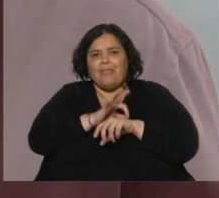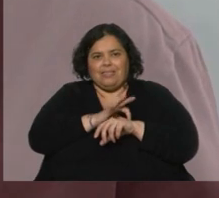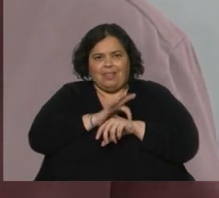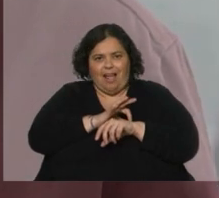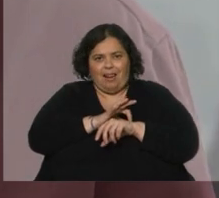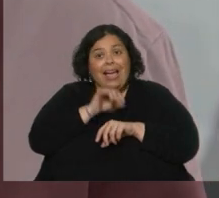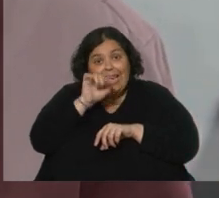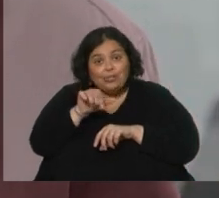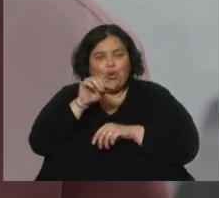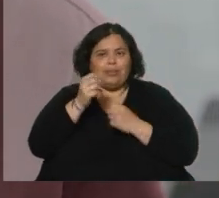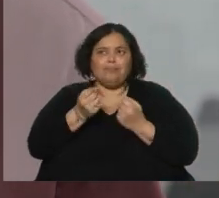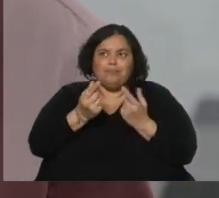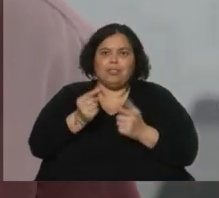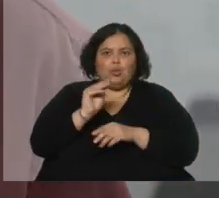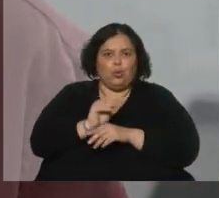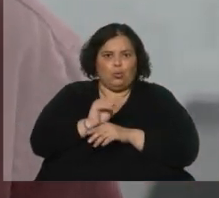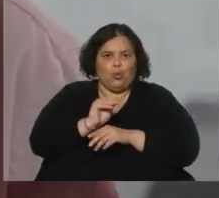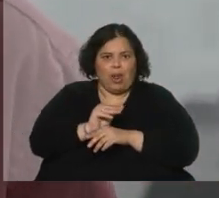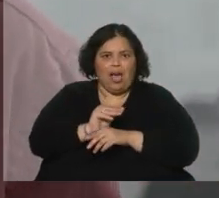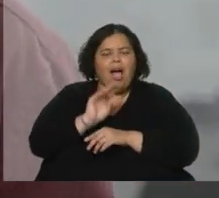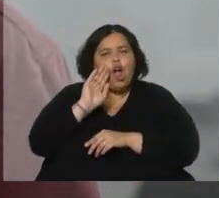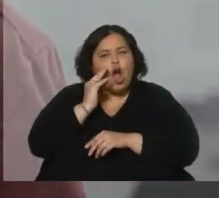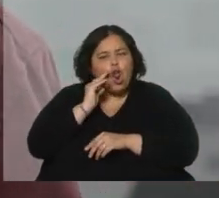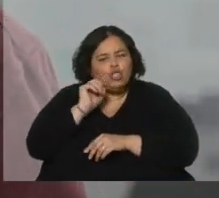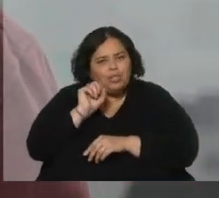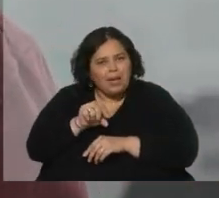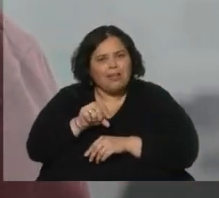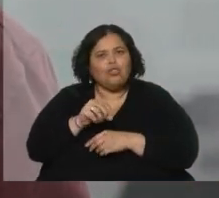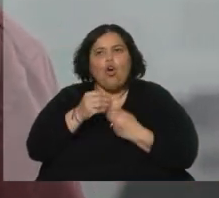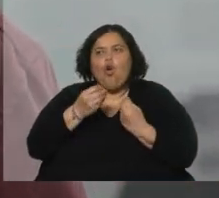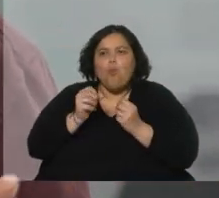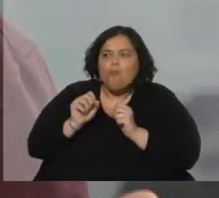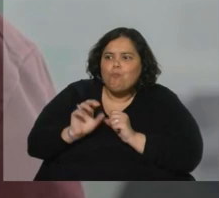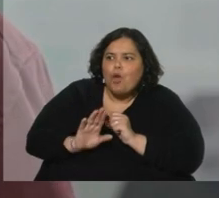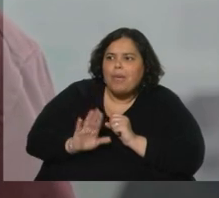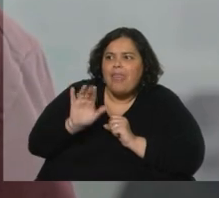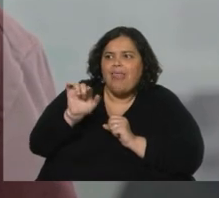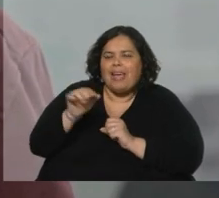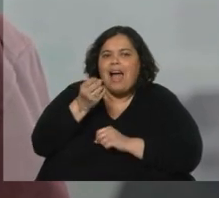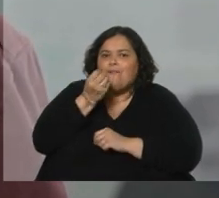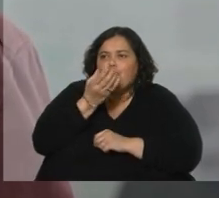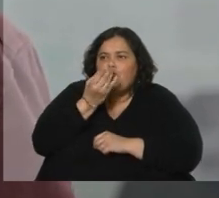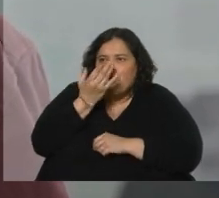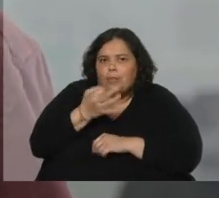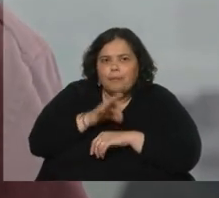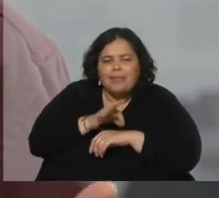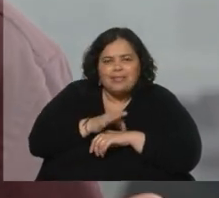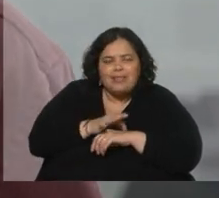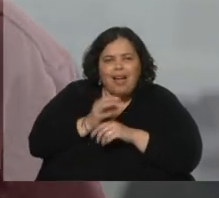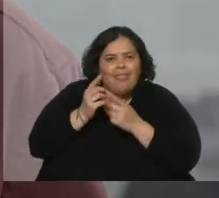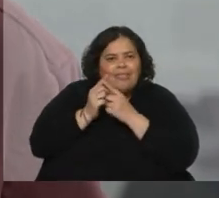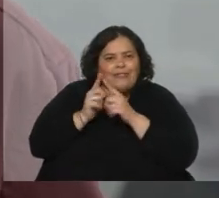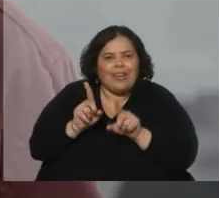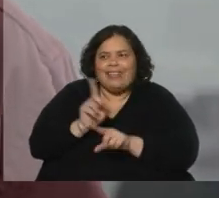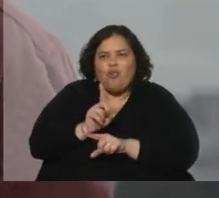generar cultura y generar conocimiento sobre las propiedades que le puede dar y cómo el producto, como